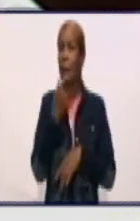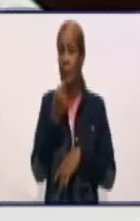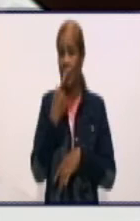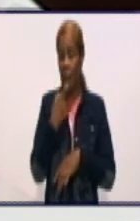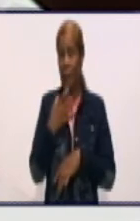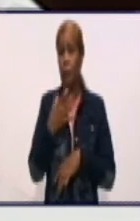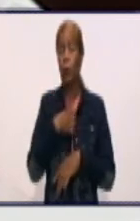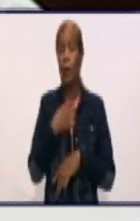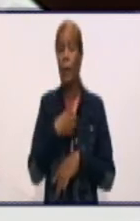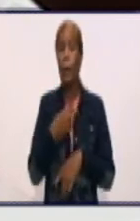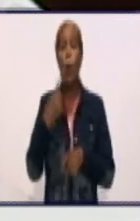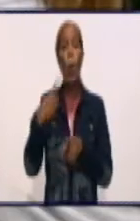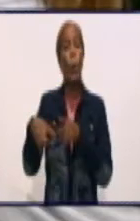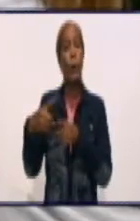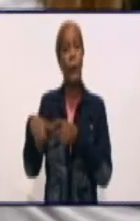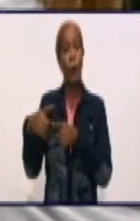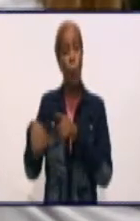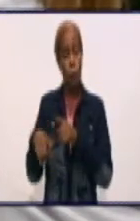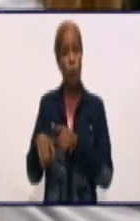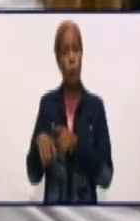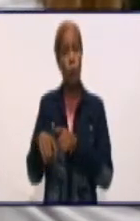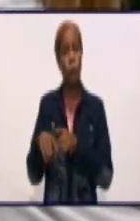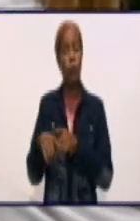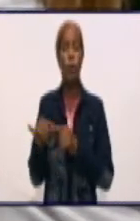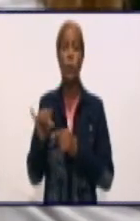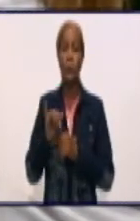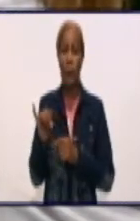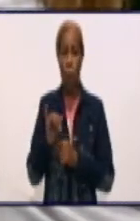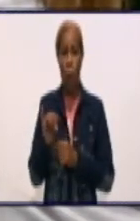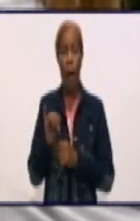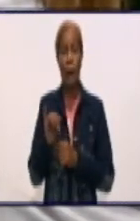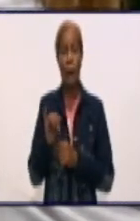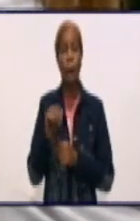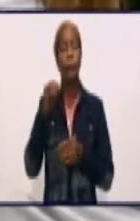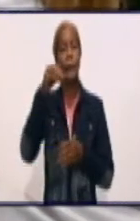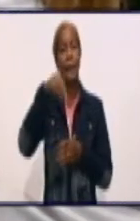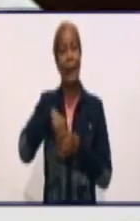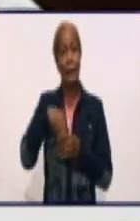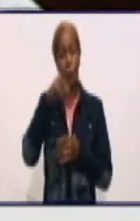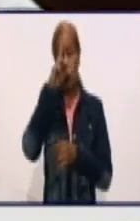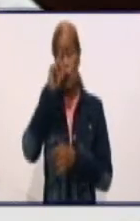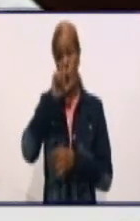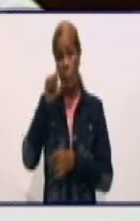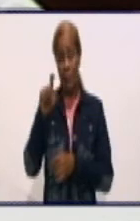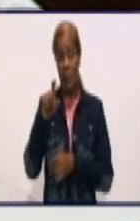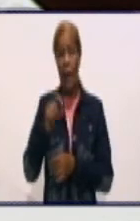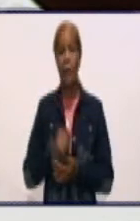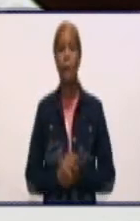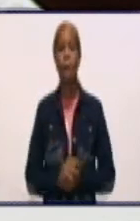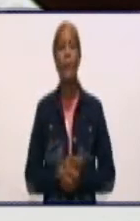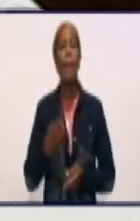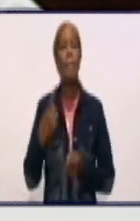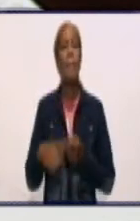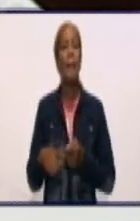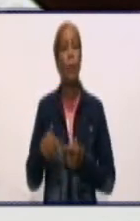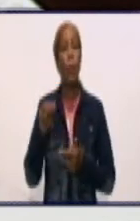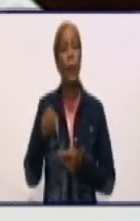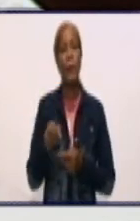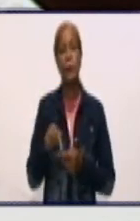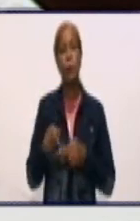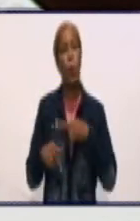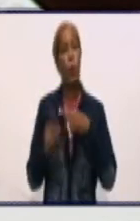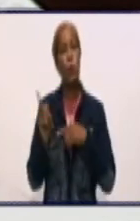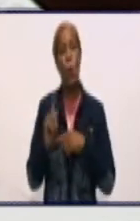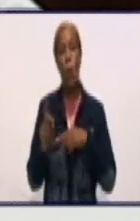de insumos y de suministros médicos que deben de llegar a nuestro hospital, pero esto no hace que nuestro